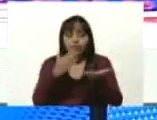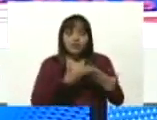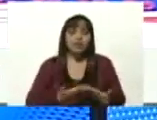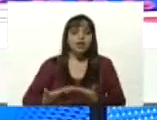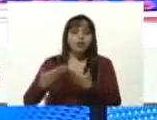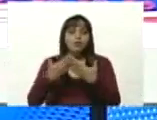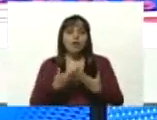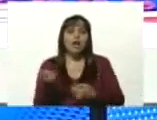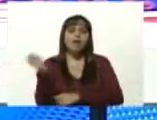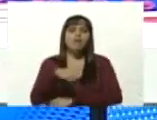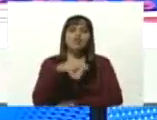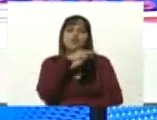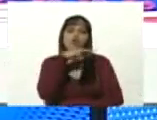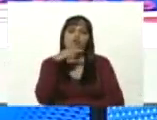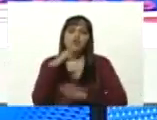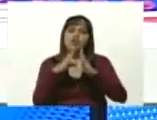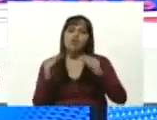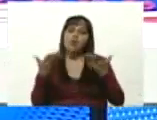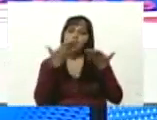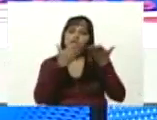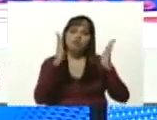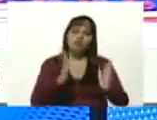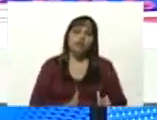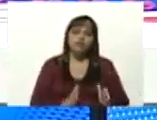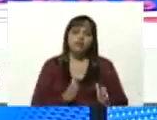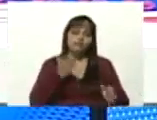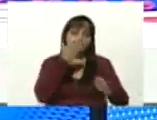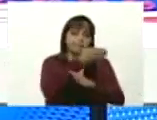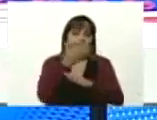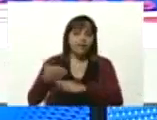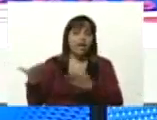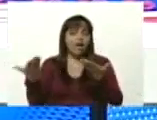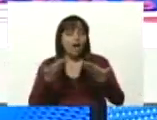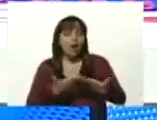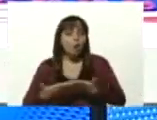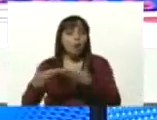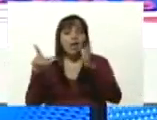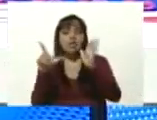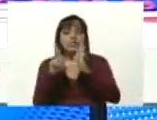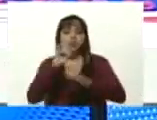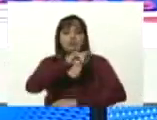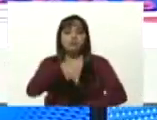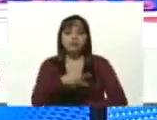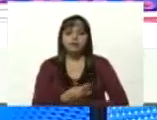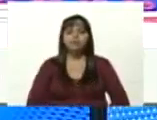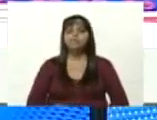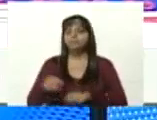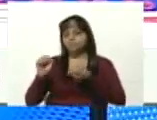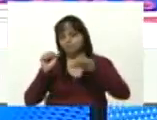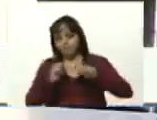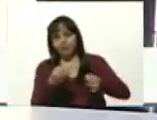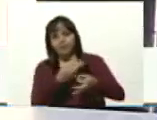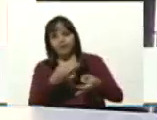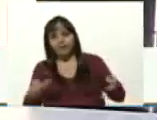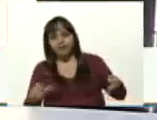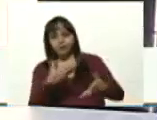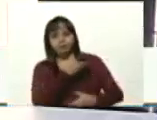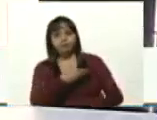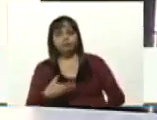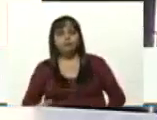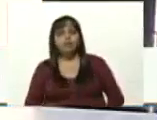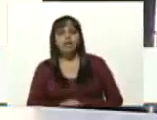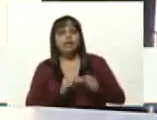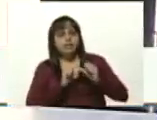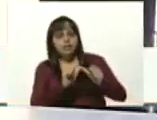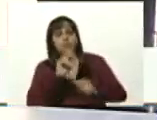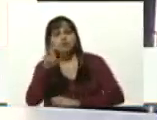el mes de octubre de todos los estudiantes a sus escuelas liceo y universidad perfecto presidente entonces seguimos